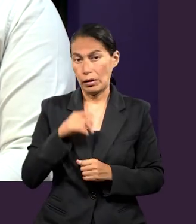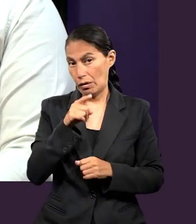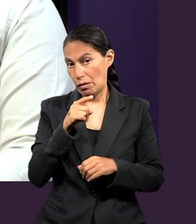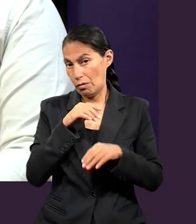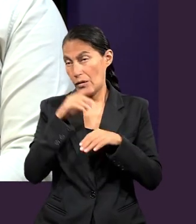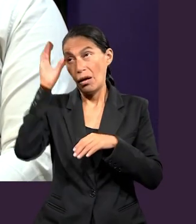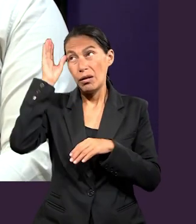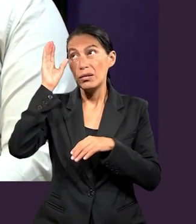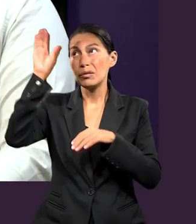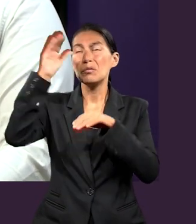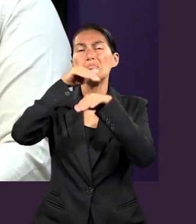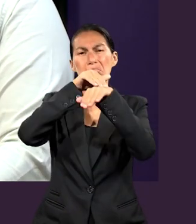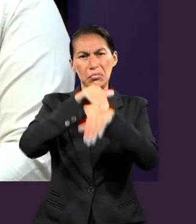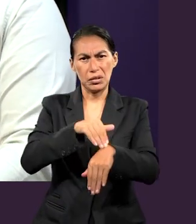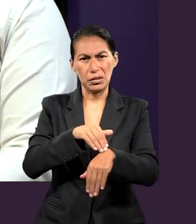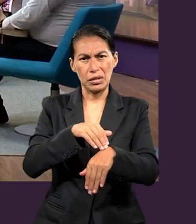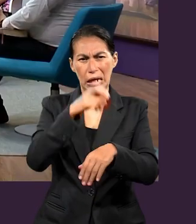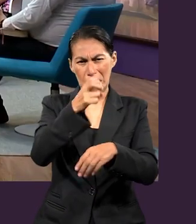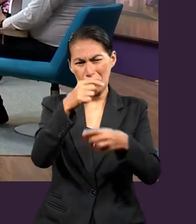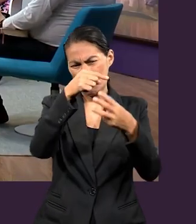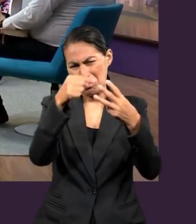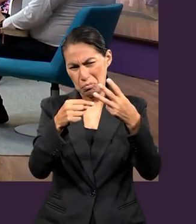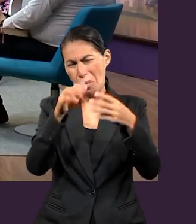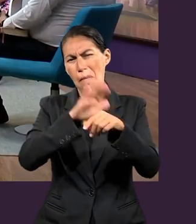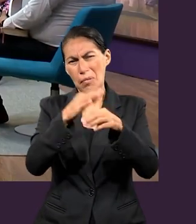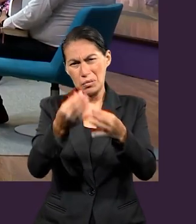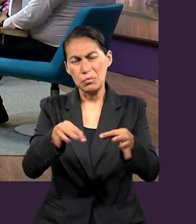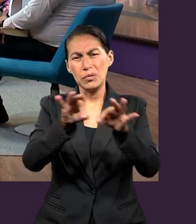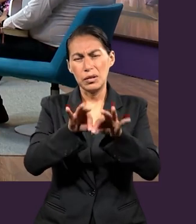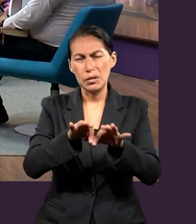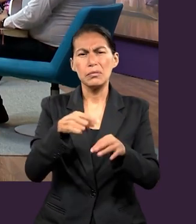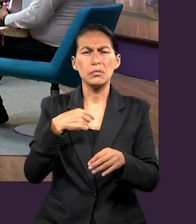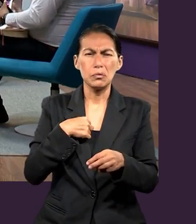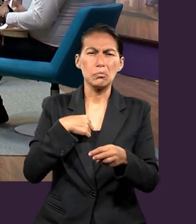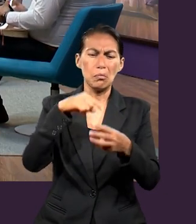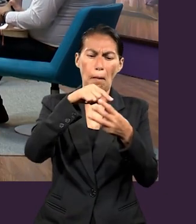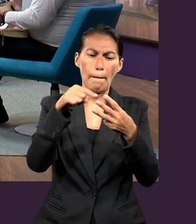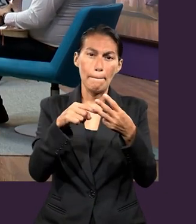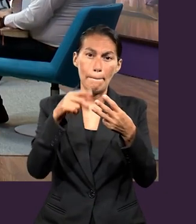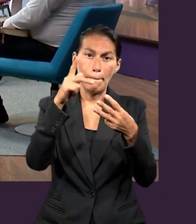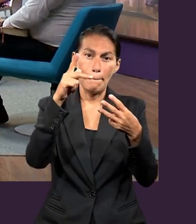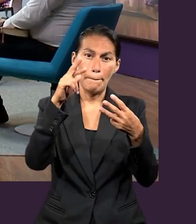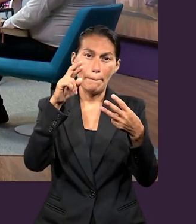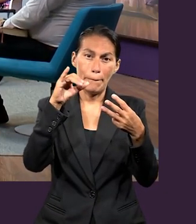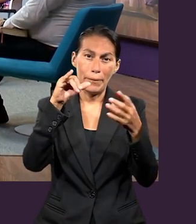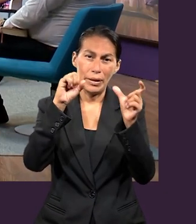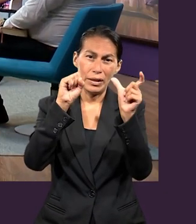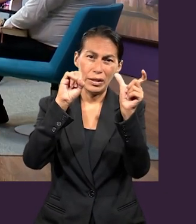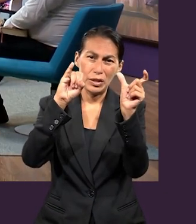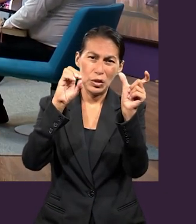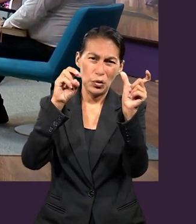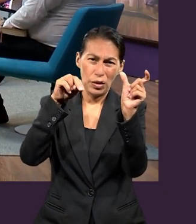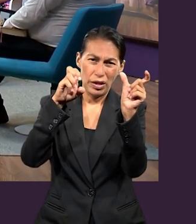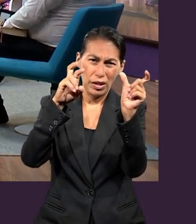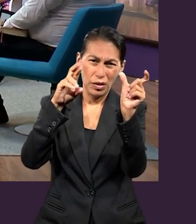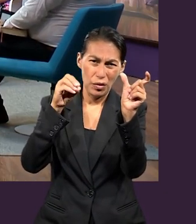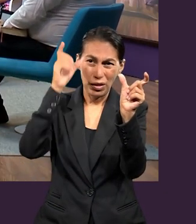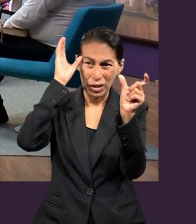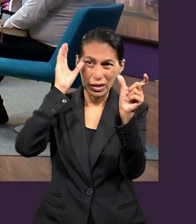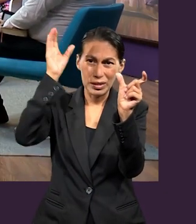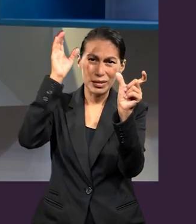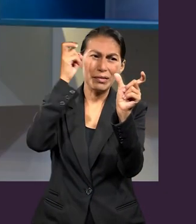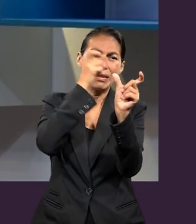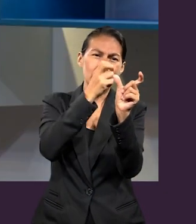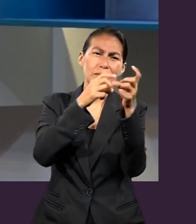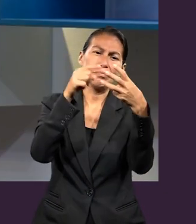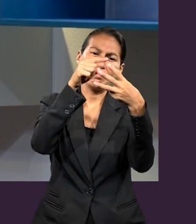obedece a Cristo. Para mí esos tres puntos son lo que me gustaría englobar en prisionero de Cristo. Muy